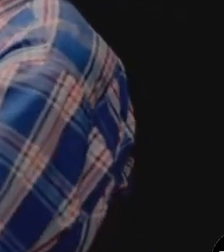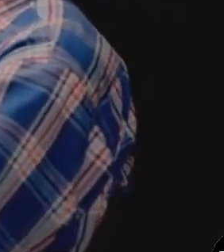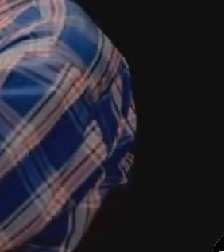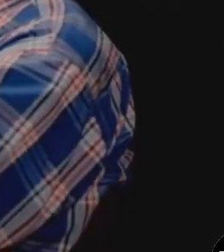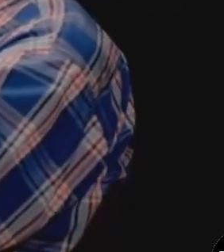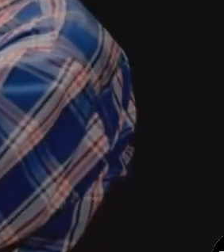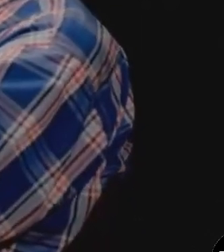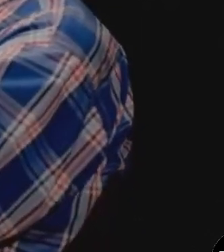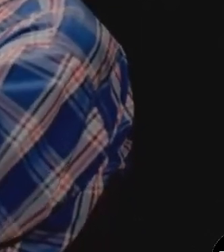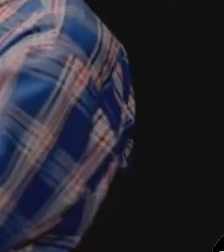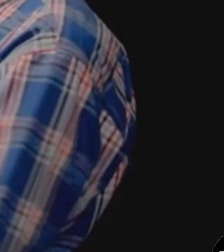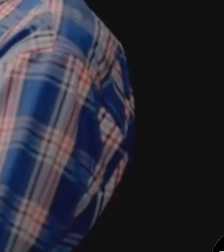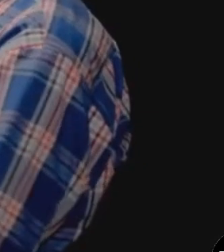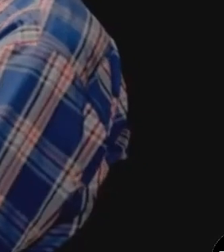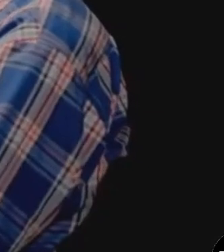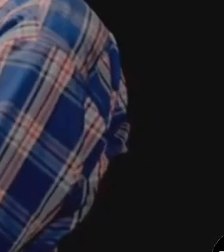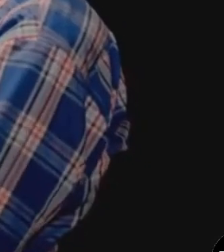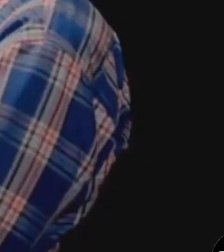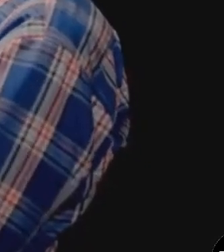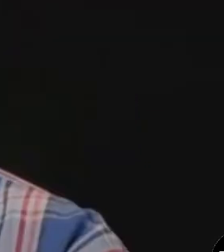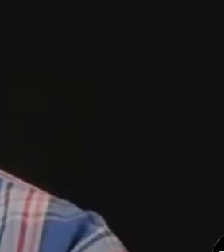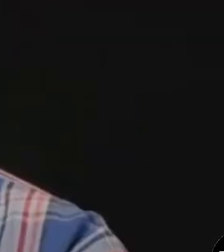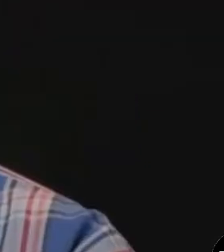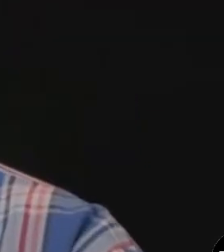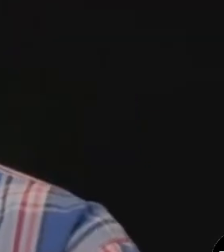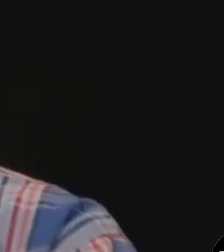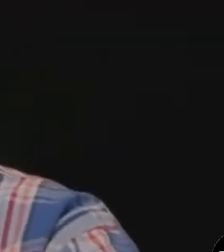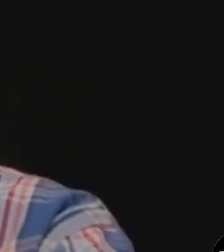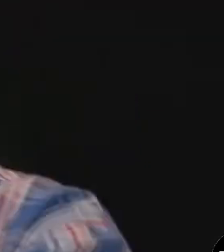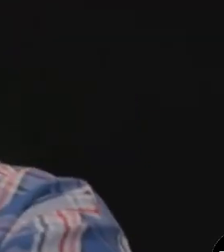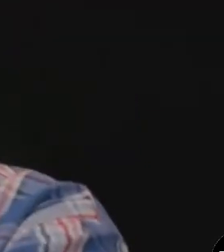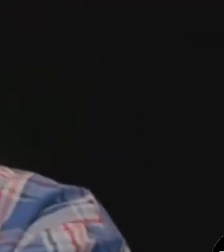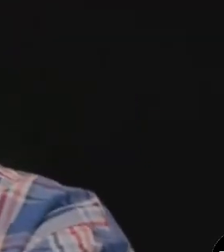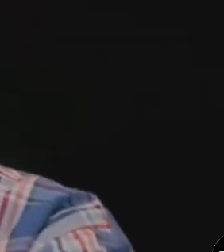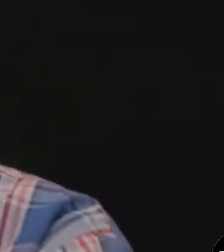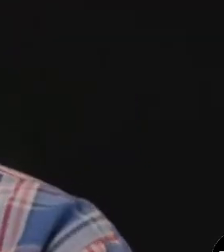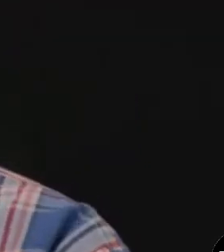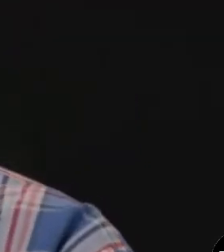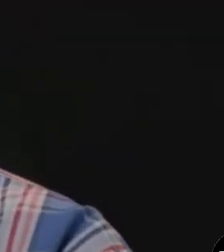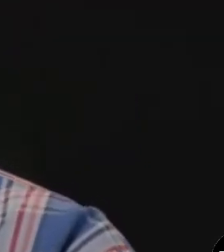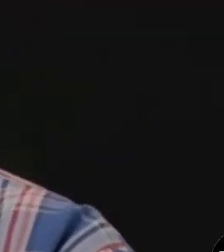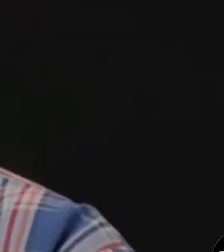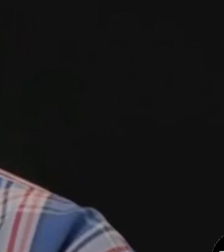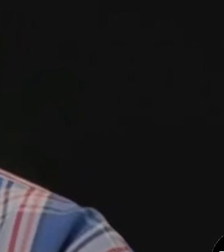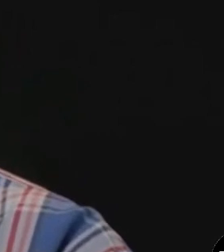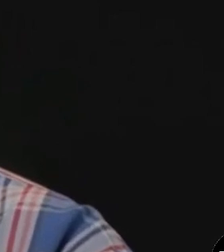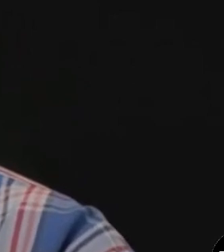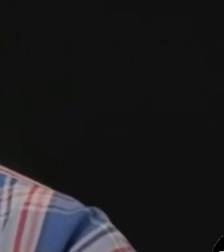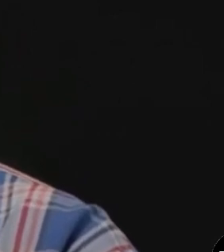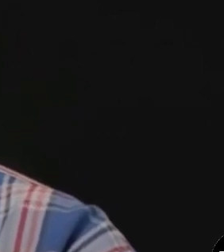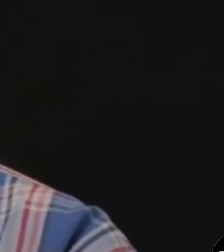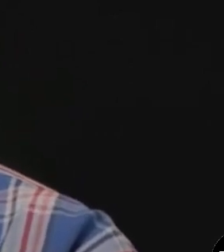de los apoyos de talento y de recurso humano y la pérdida de los seguros, el seguro de gastos médicos